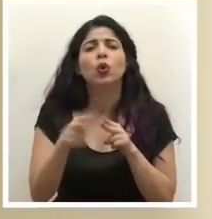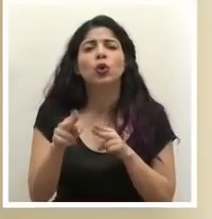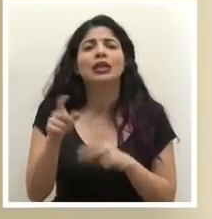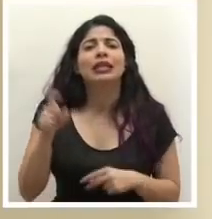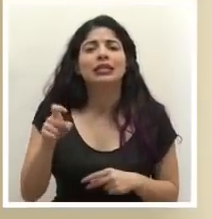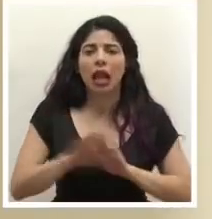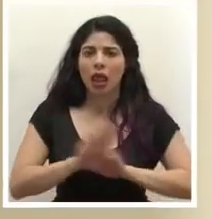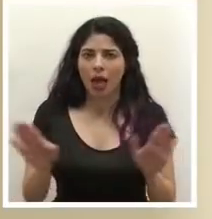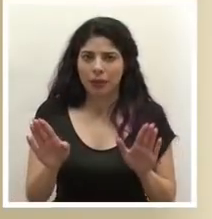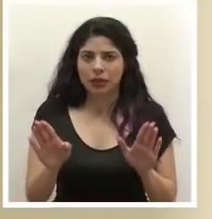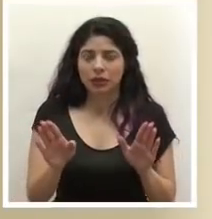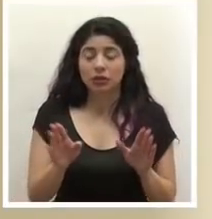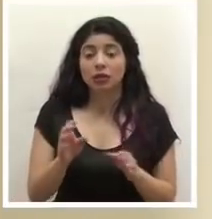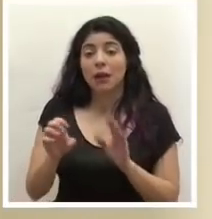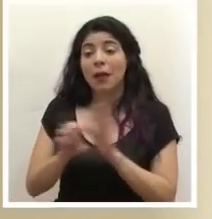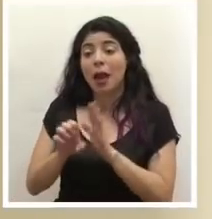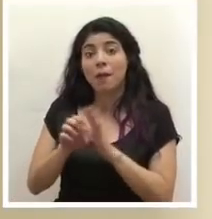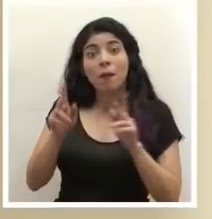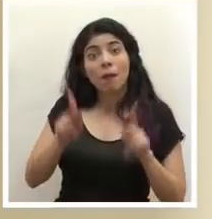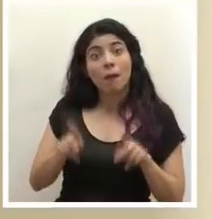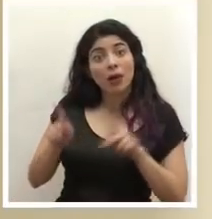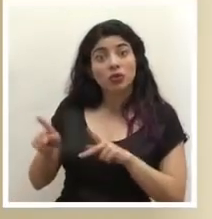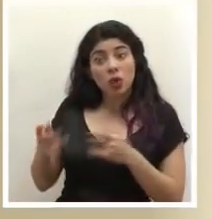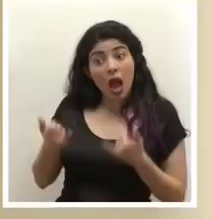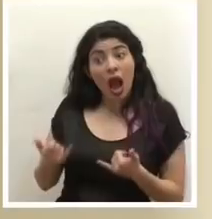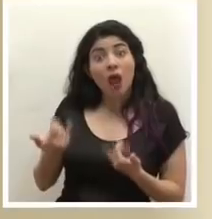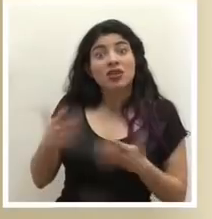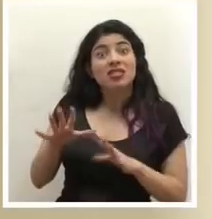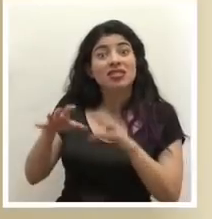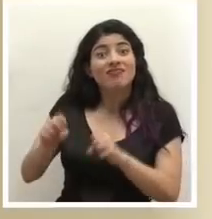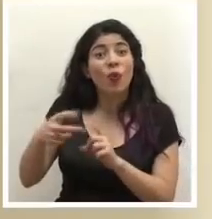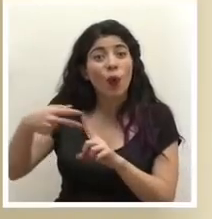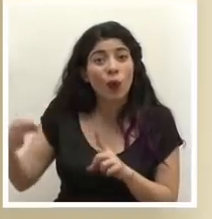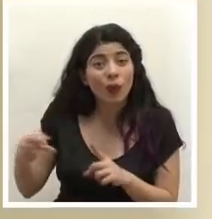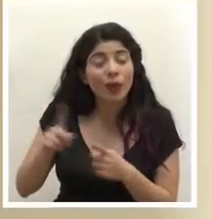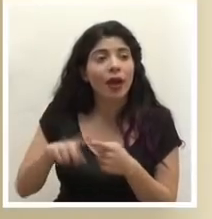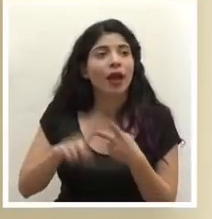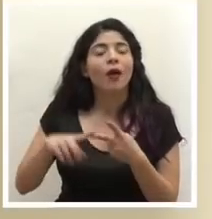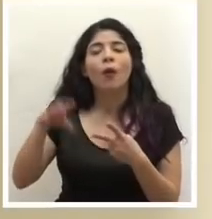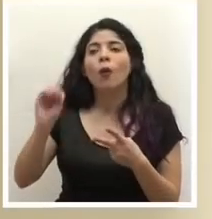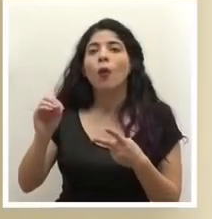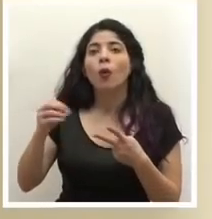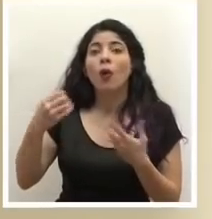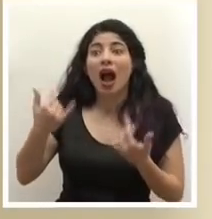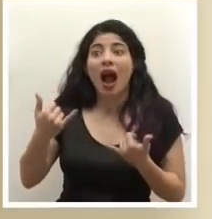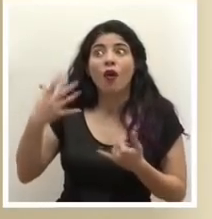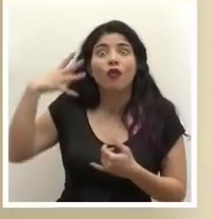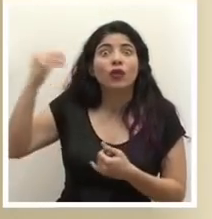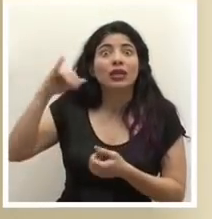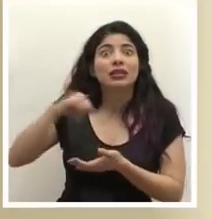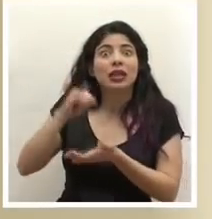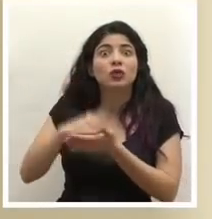posibilidad de quienes hoy por ejemplo están con una reservación en un hotel están fuera de San José